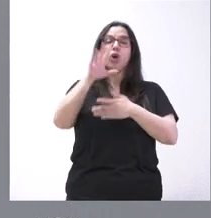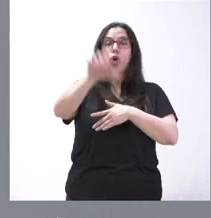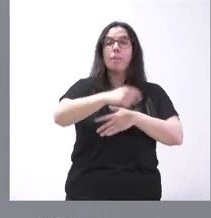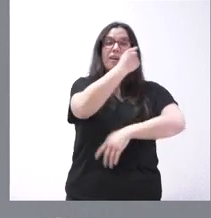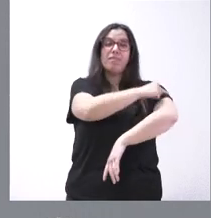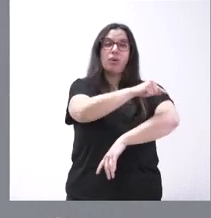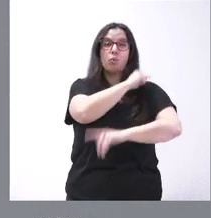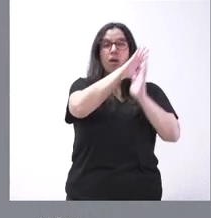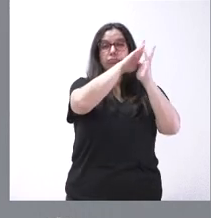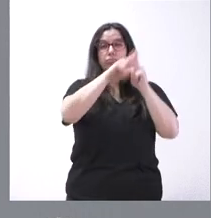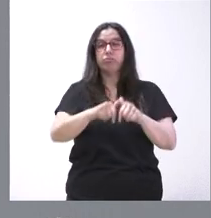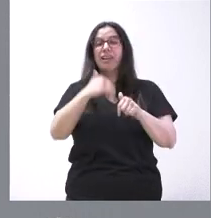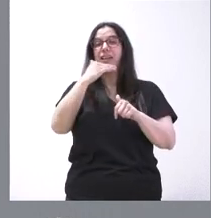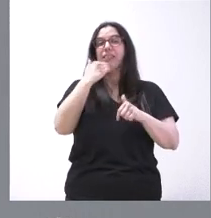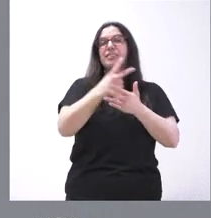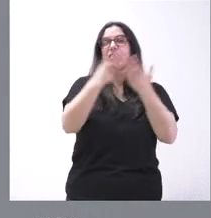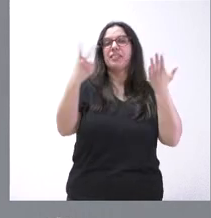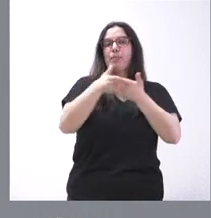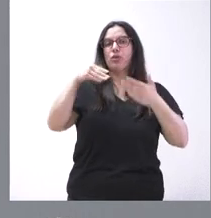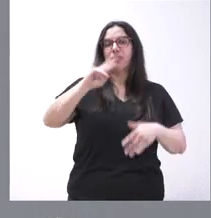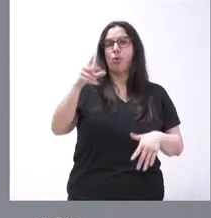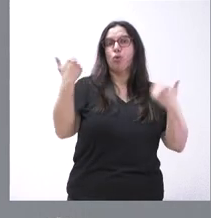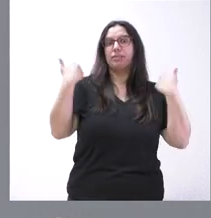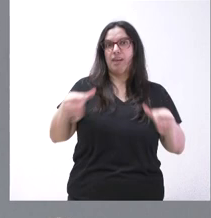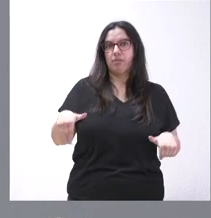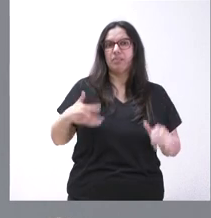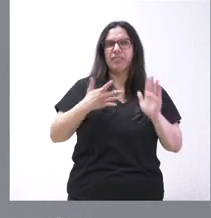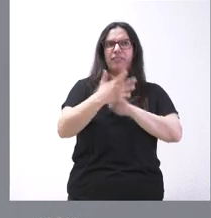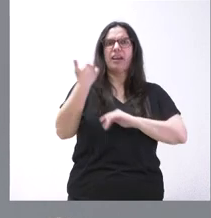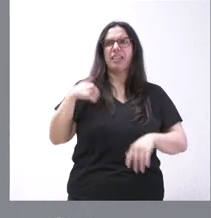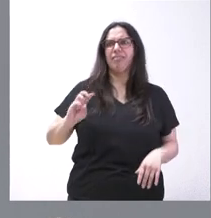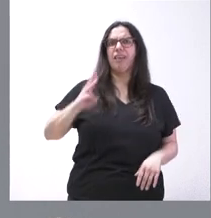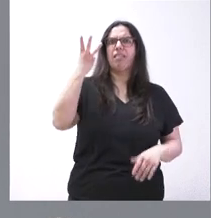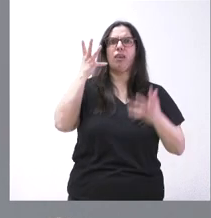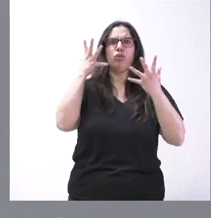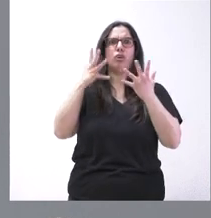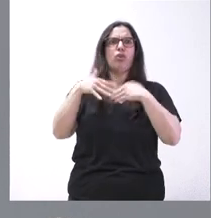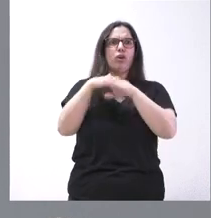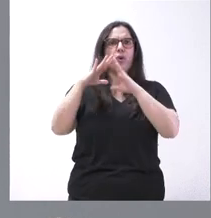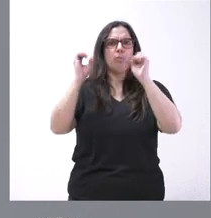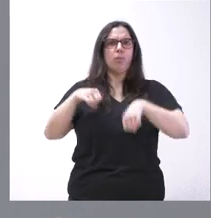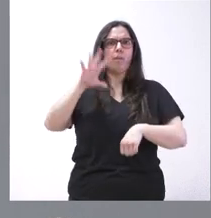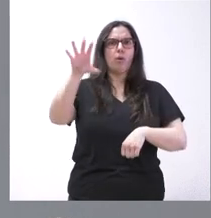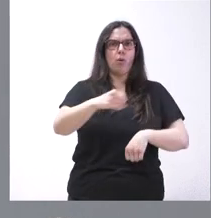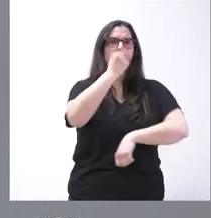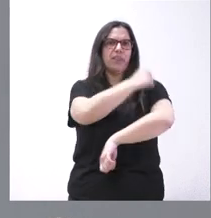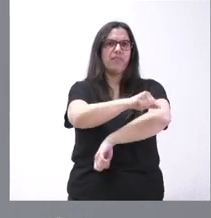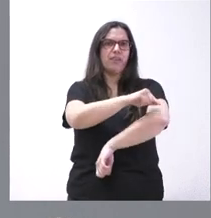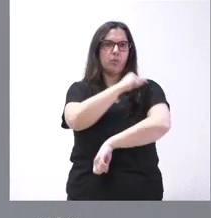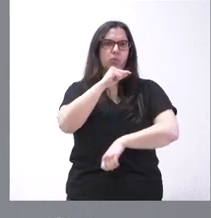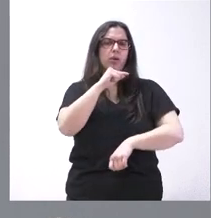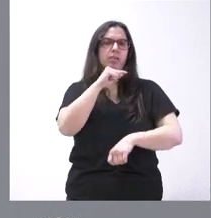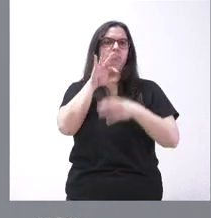asciende a casi 17 millones de euros. Creo que es el tercer Consejo de Gobierno donde traemos este tipo de actuaciones en la adquisición de este tipo de vacunas dentro del